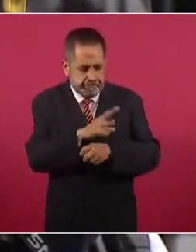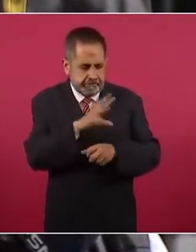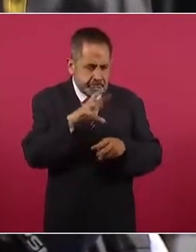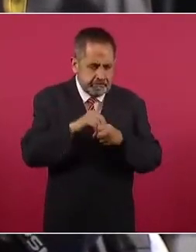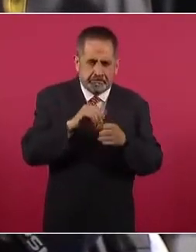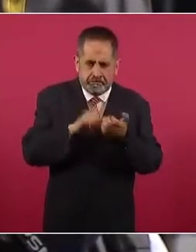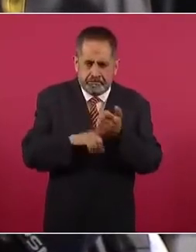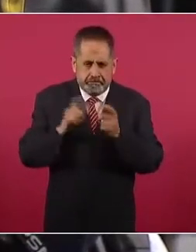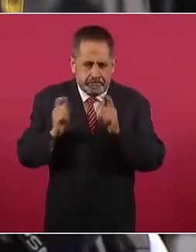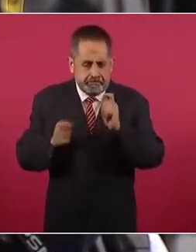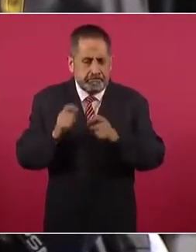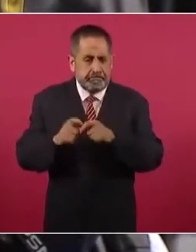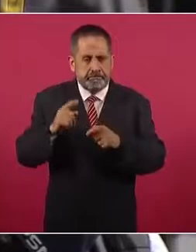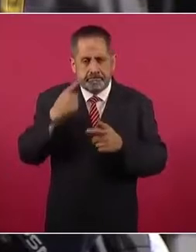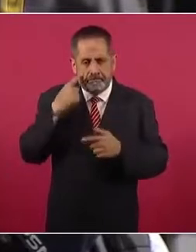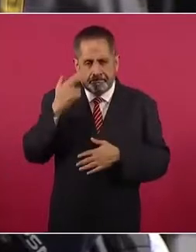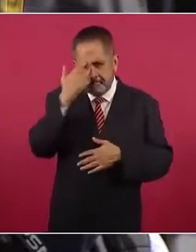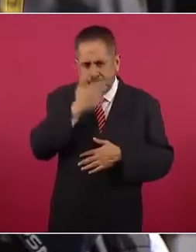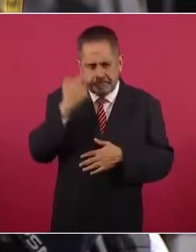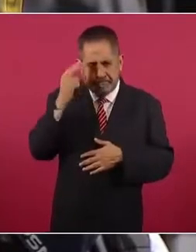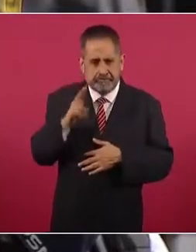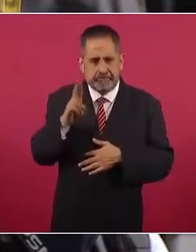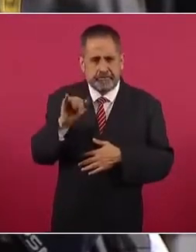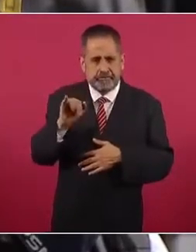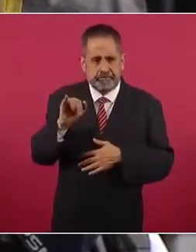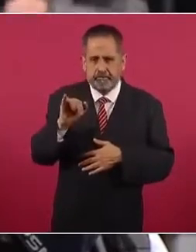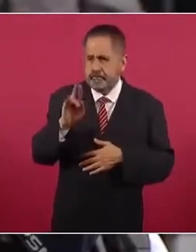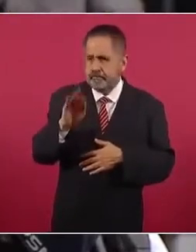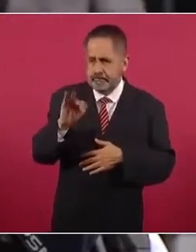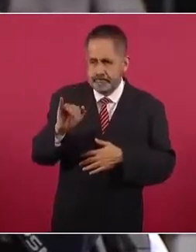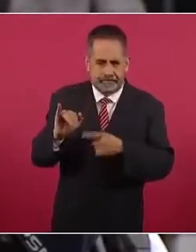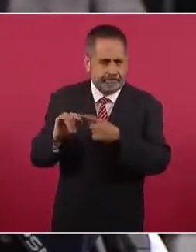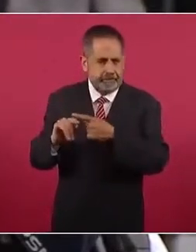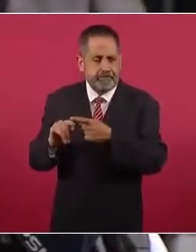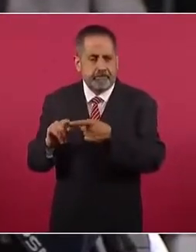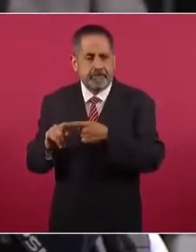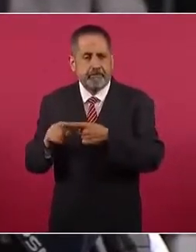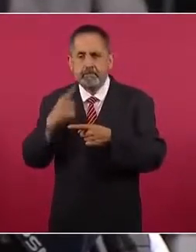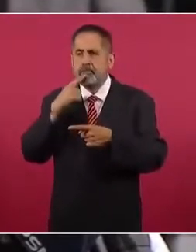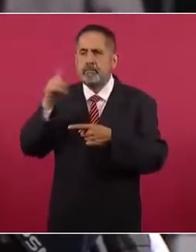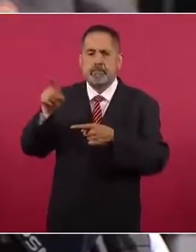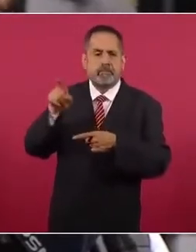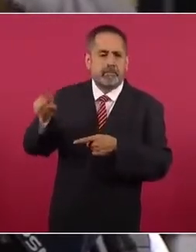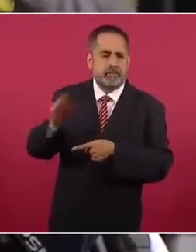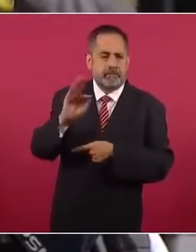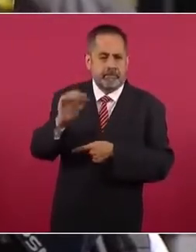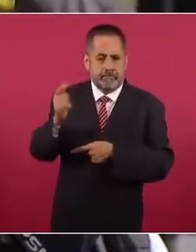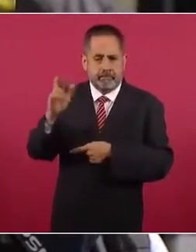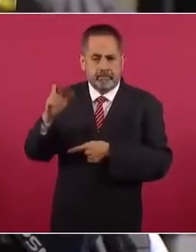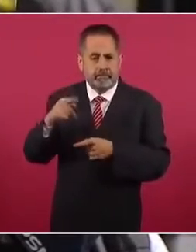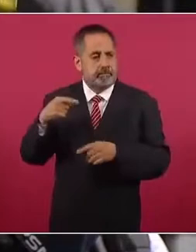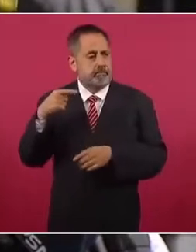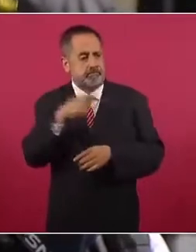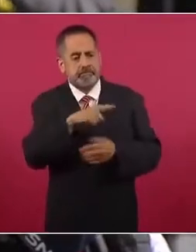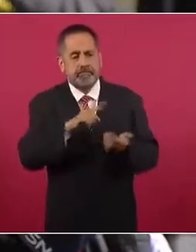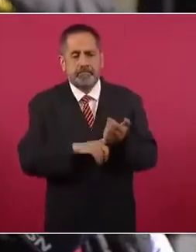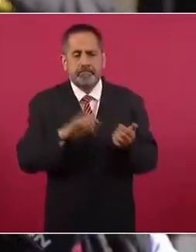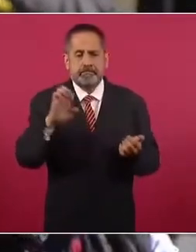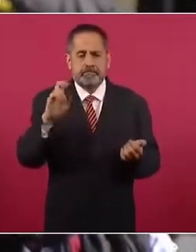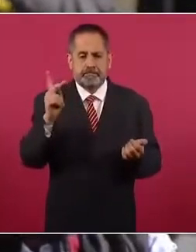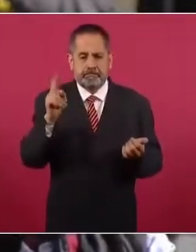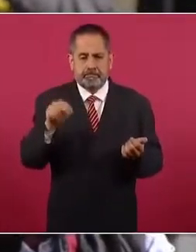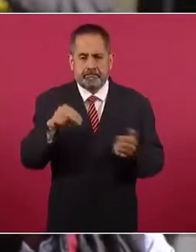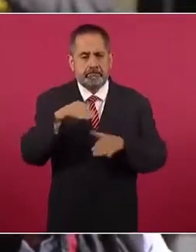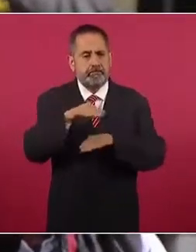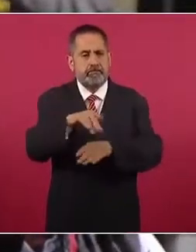haciendo por parte de la revisión de la UIF y de la denuncia que hay en la Fiscalía General de la República en torno a Enrique Peña Nieto, este